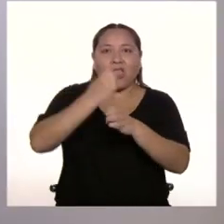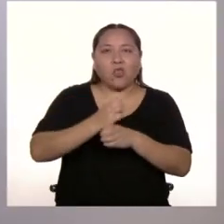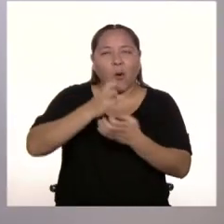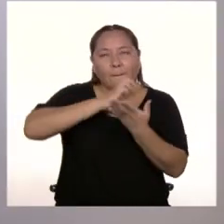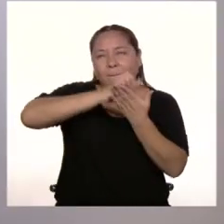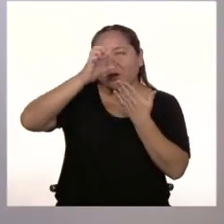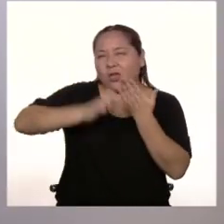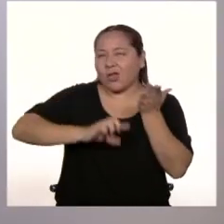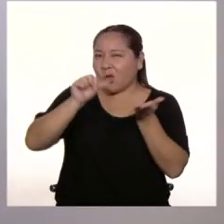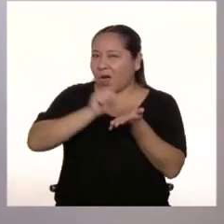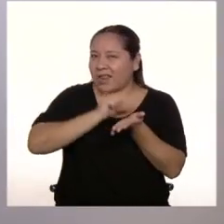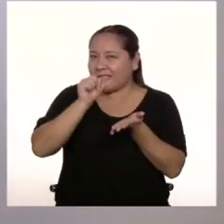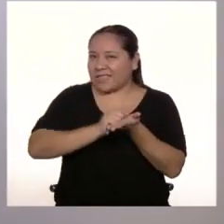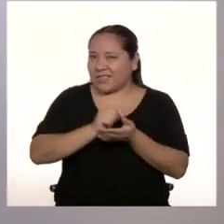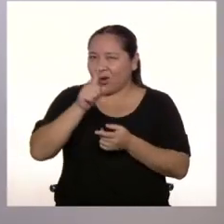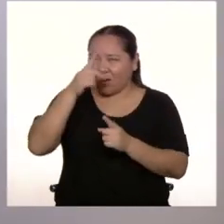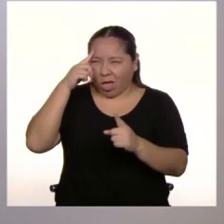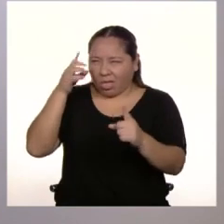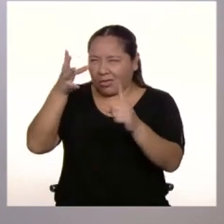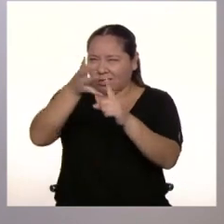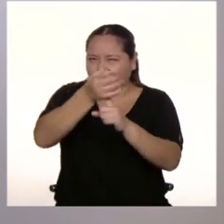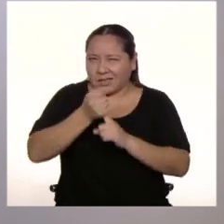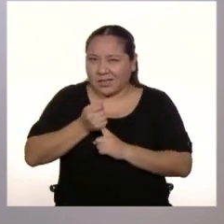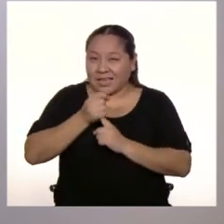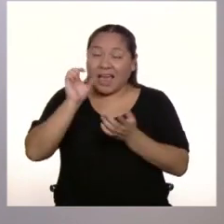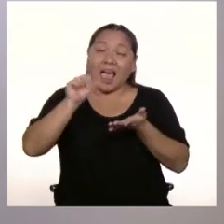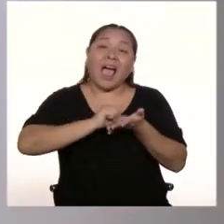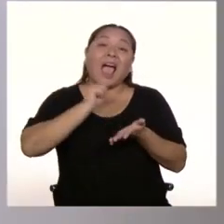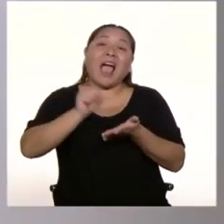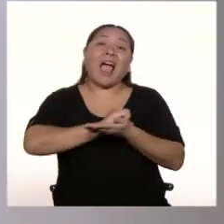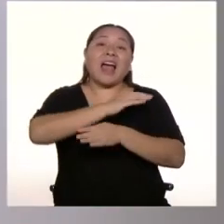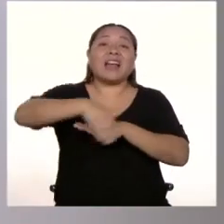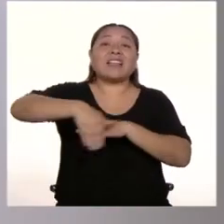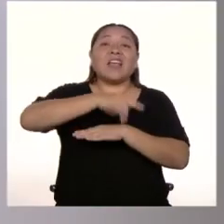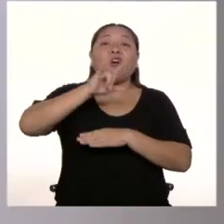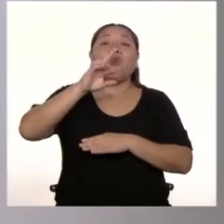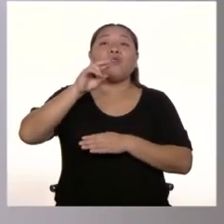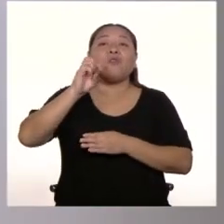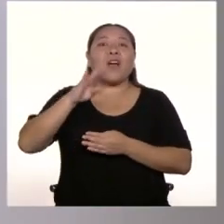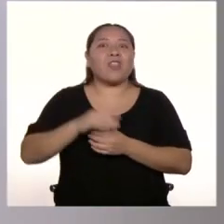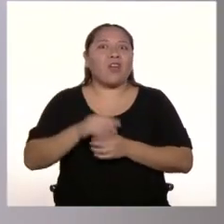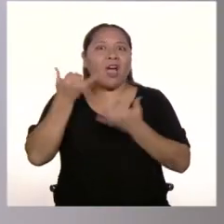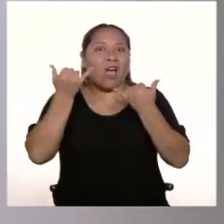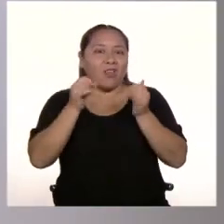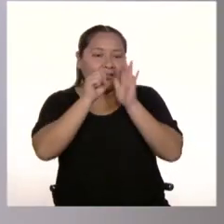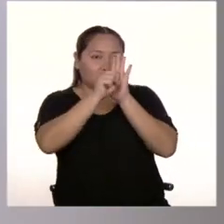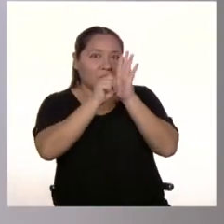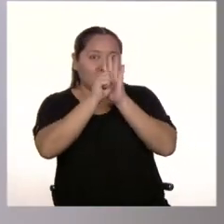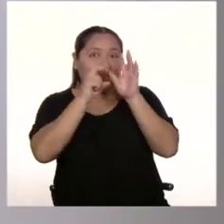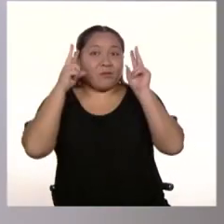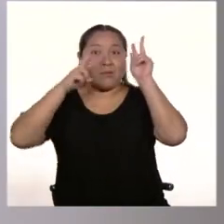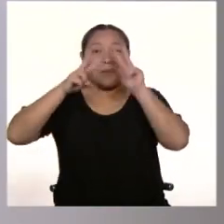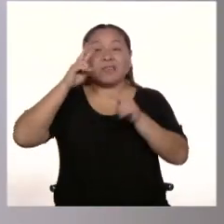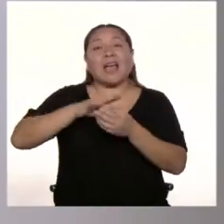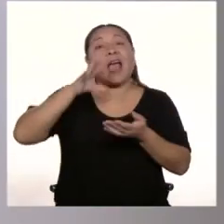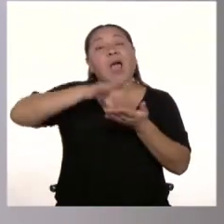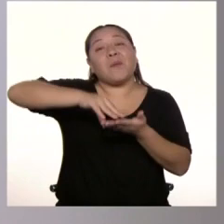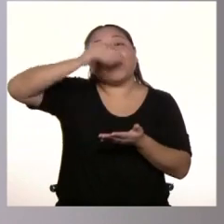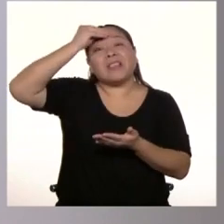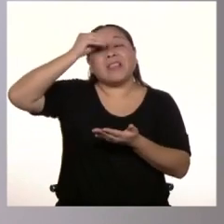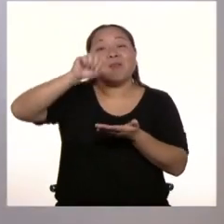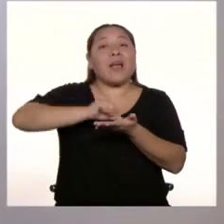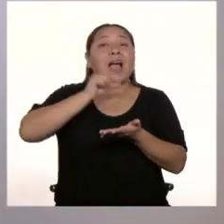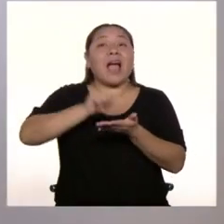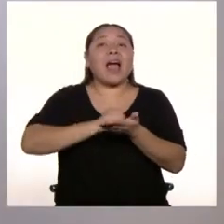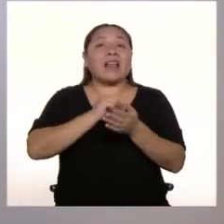Y una manera de lograrlo es a través del arte urbano. En el video que veremos a continuación, aprenderemos sobre el arte